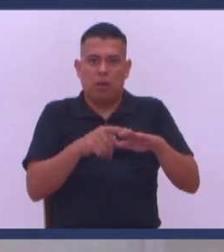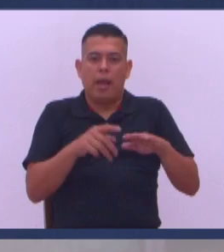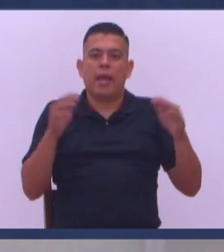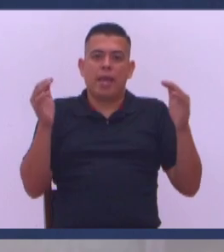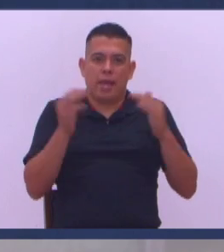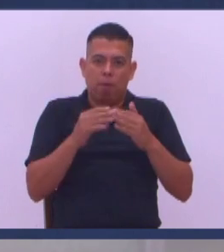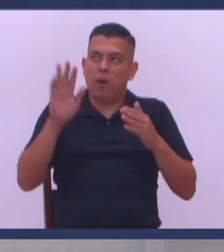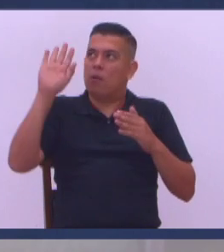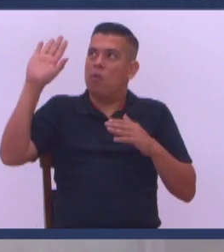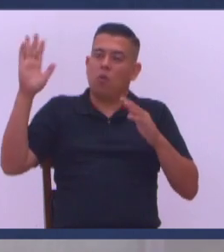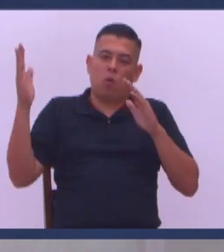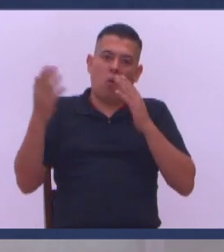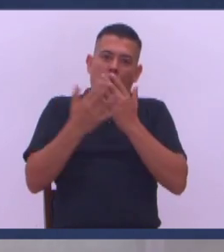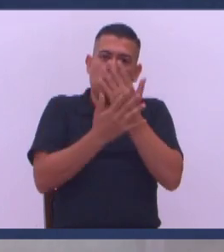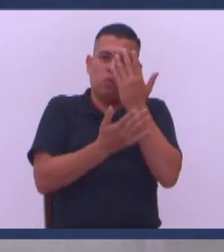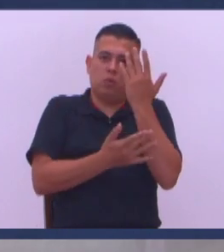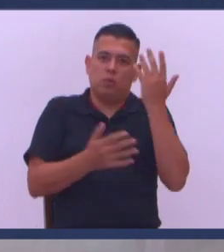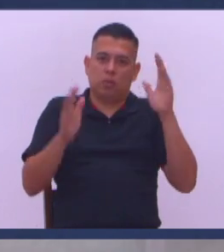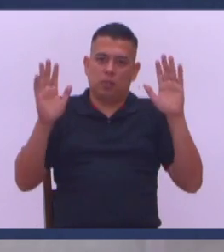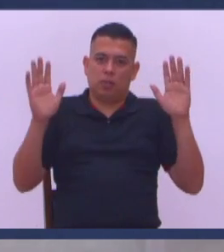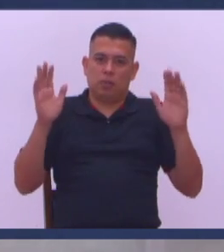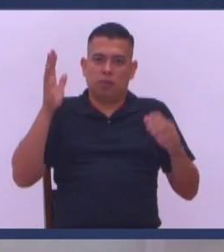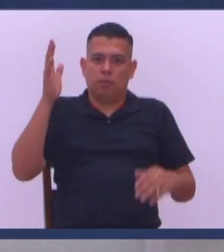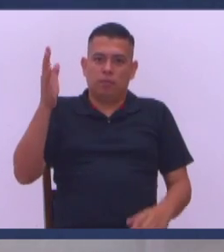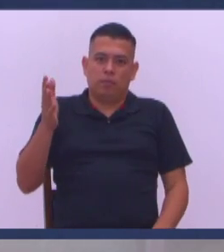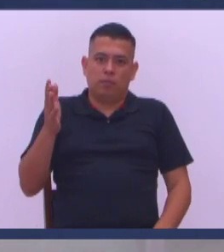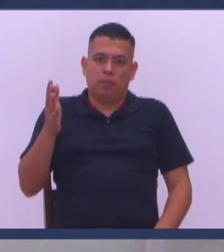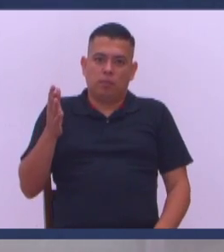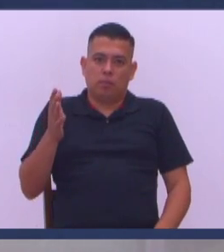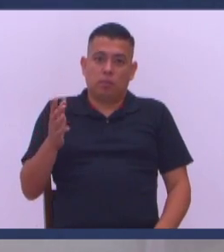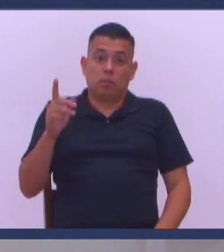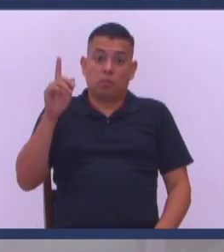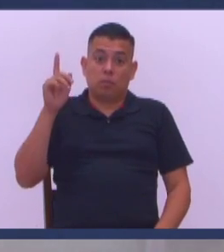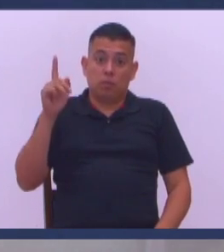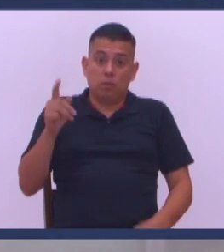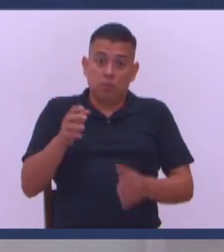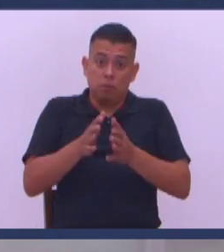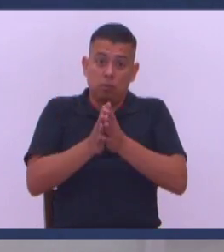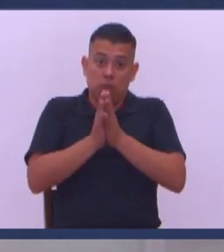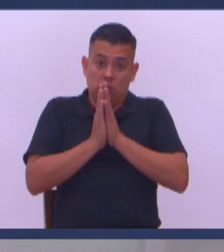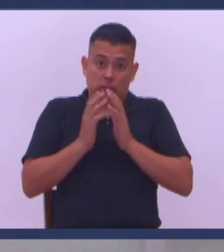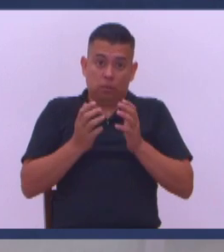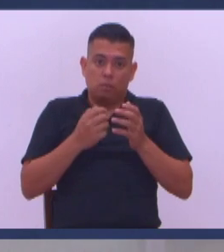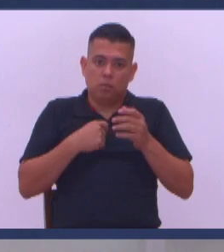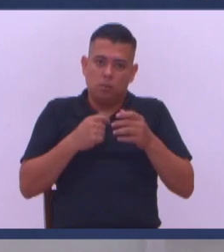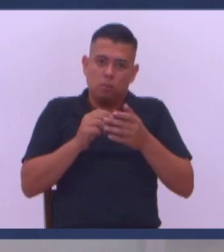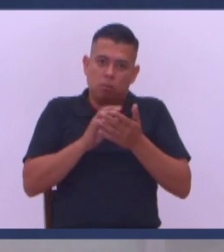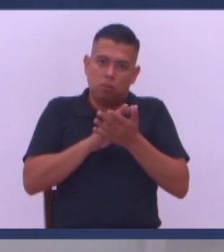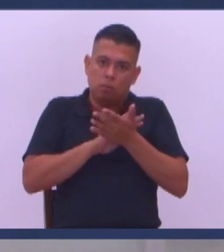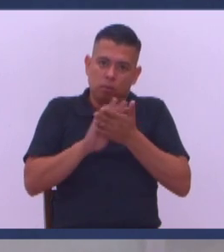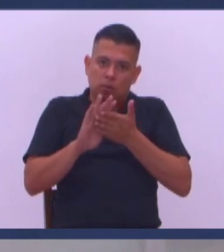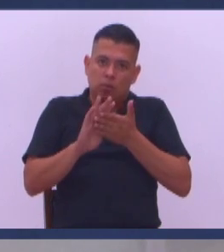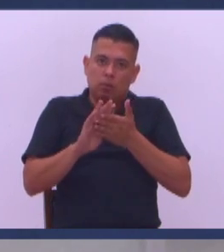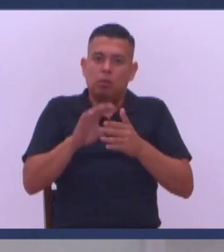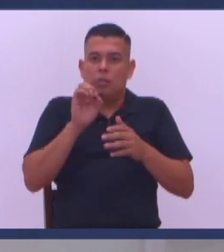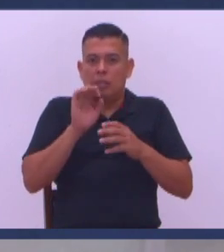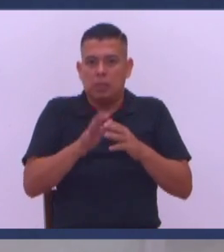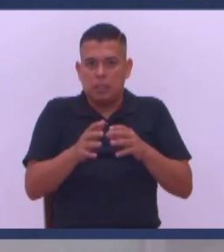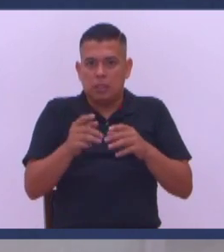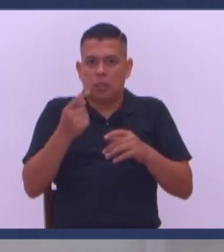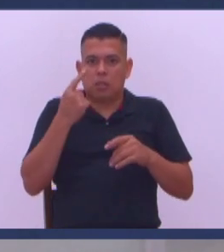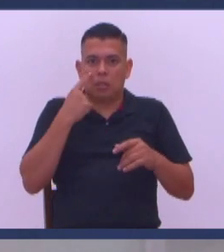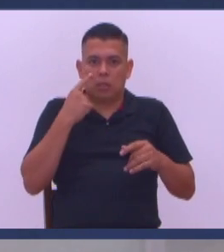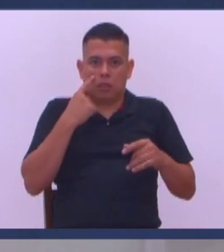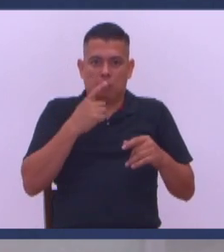sangre de Cristo Esa la sangre de Cristo El Señor no solo Me está pidiendo pureza El Señor no solo Está diciendo Que